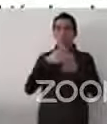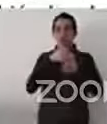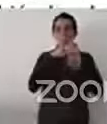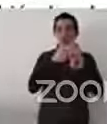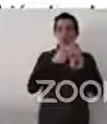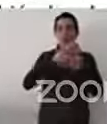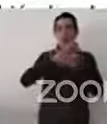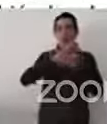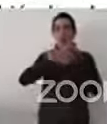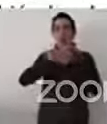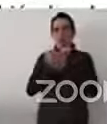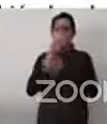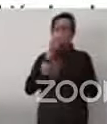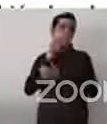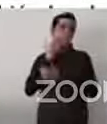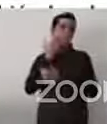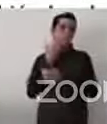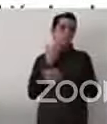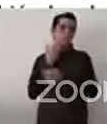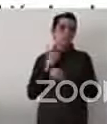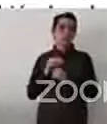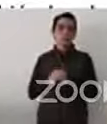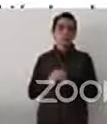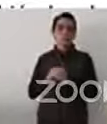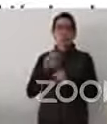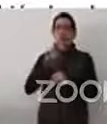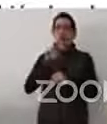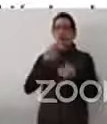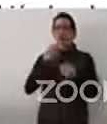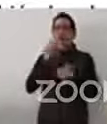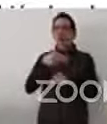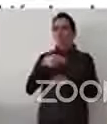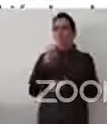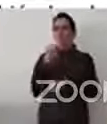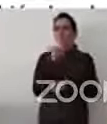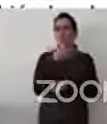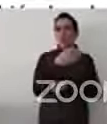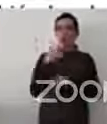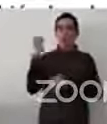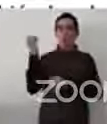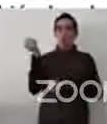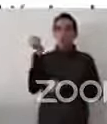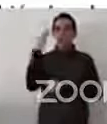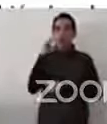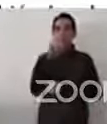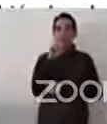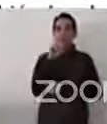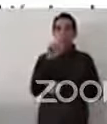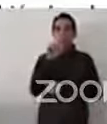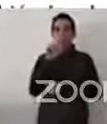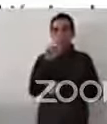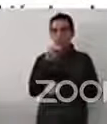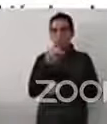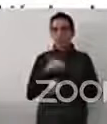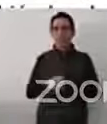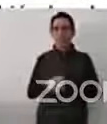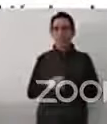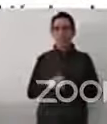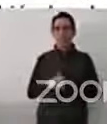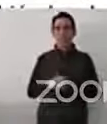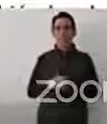Y es importante también reconocer que hay un antes y después para hablar de personas